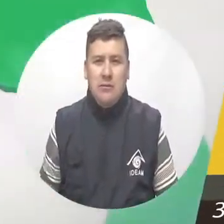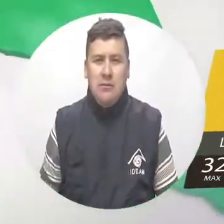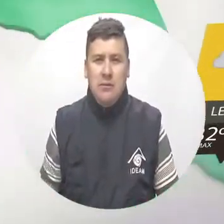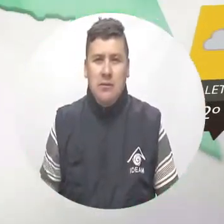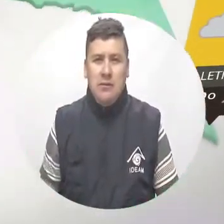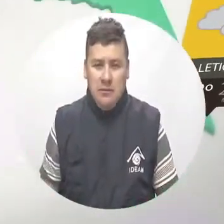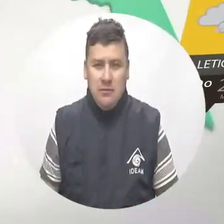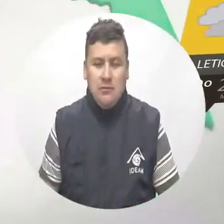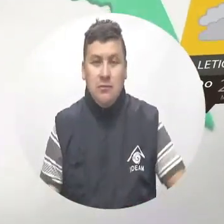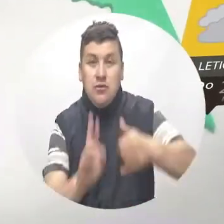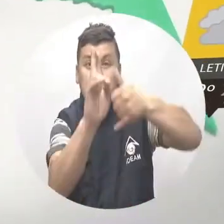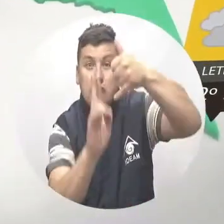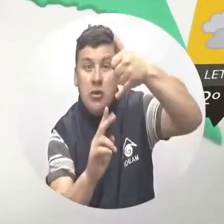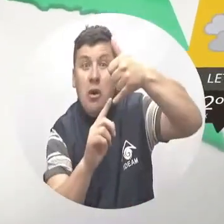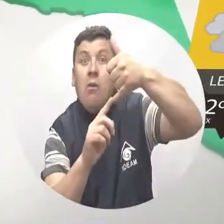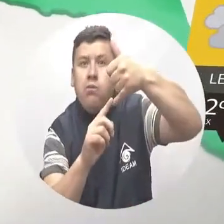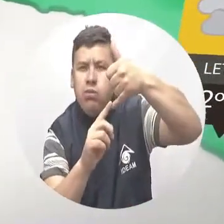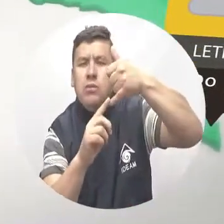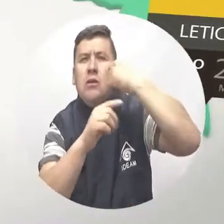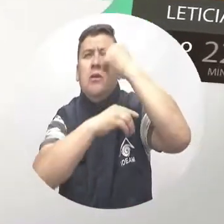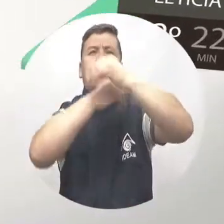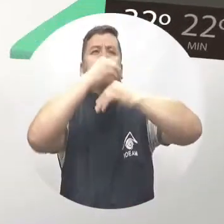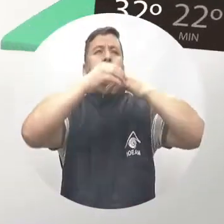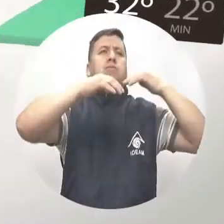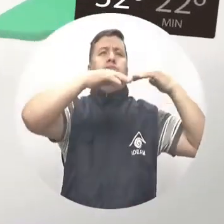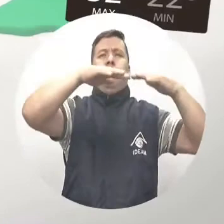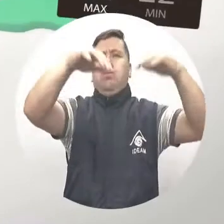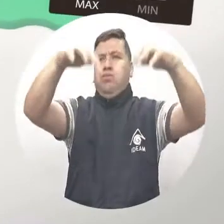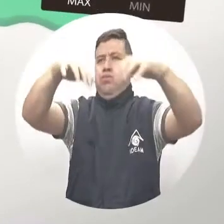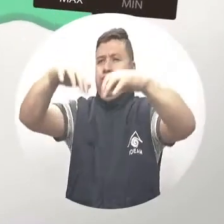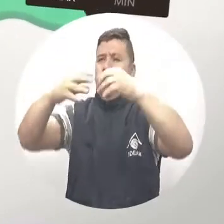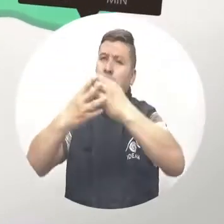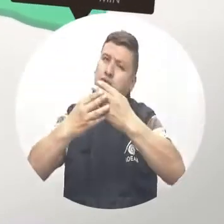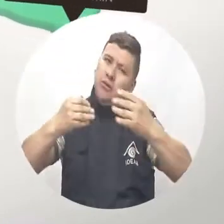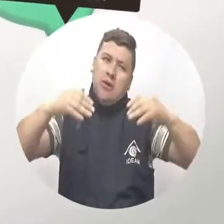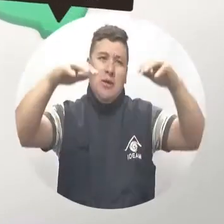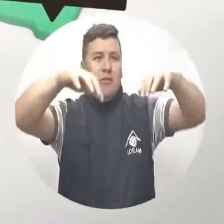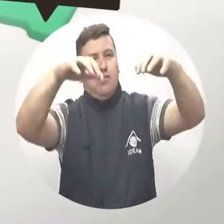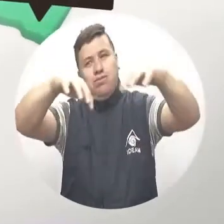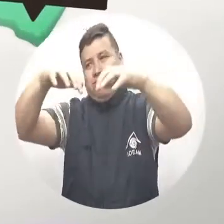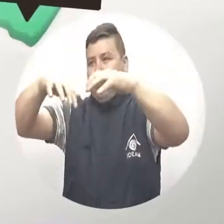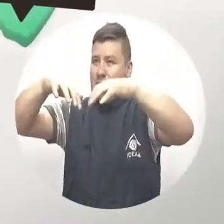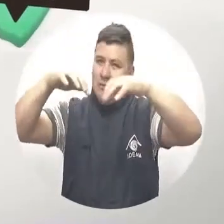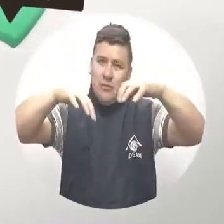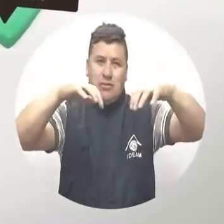Desde el sur del territorio estimamos cielos cubiertos con lluvias suaves en gran parte de la región.